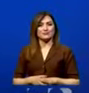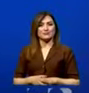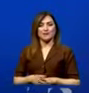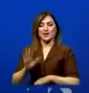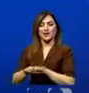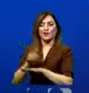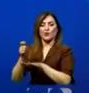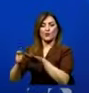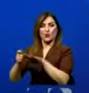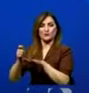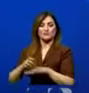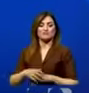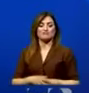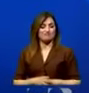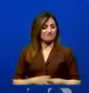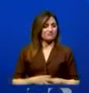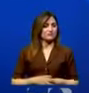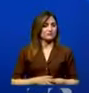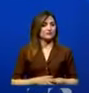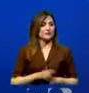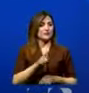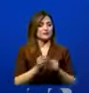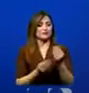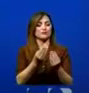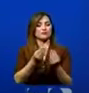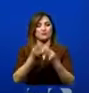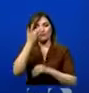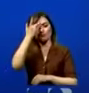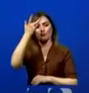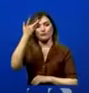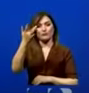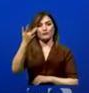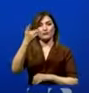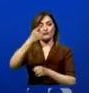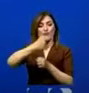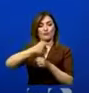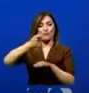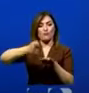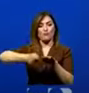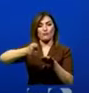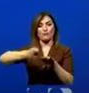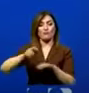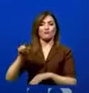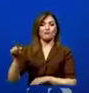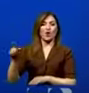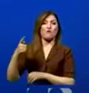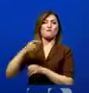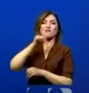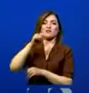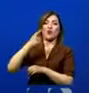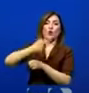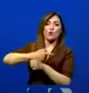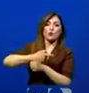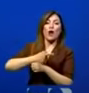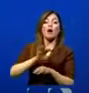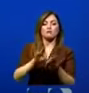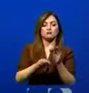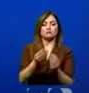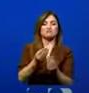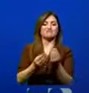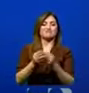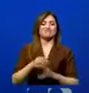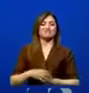Lo que no se quema es porque no tenemos la orden del juez competente para llevar adelante ese proceso de